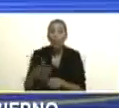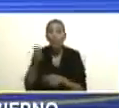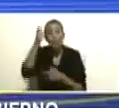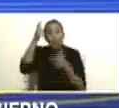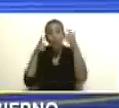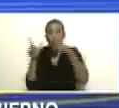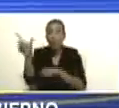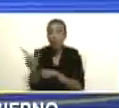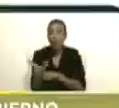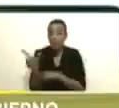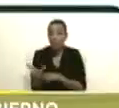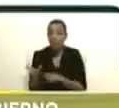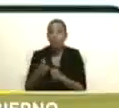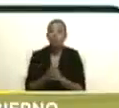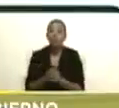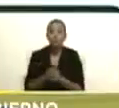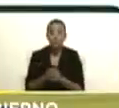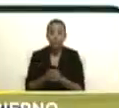pueblo patriótico